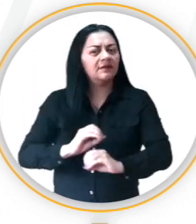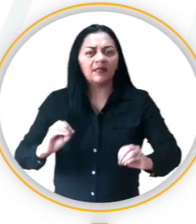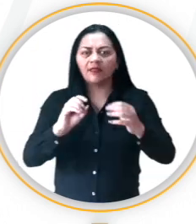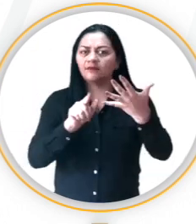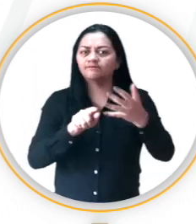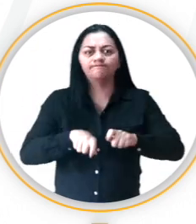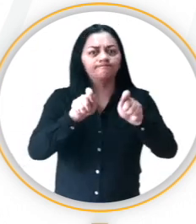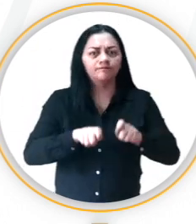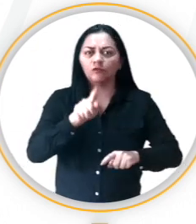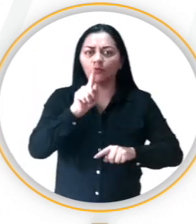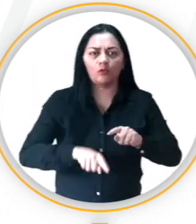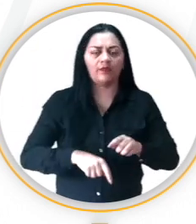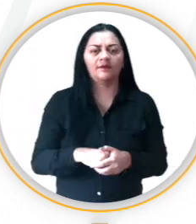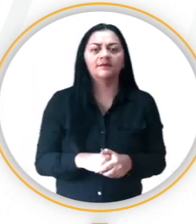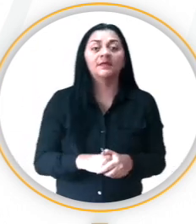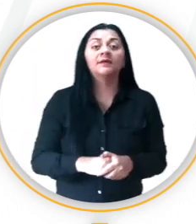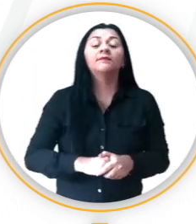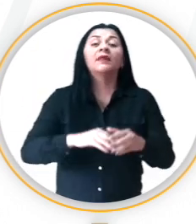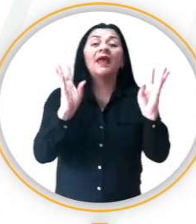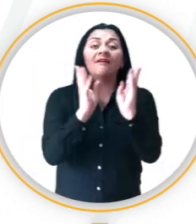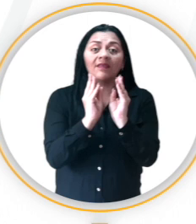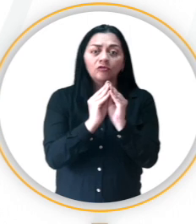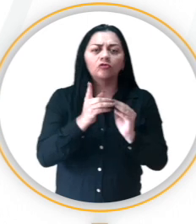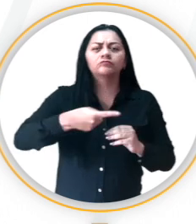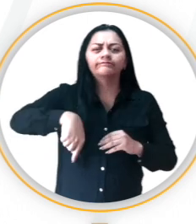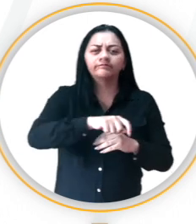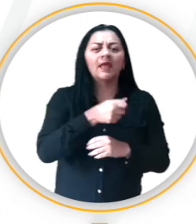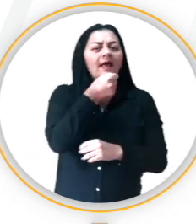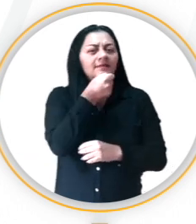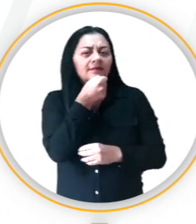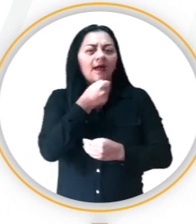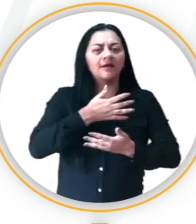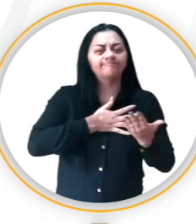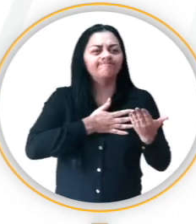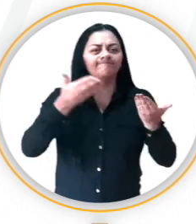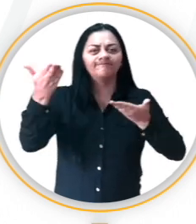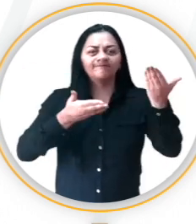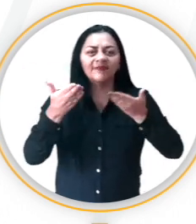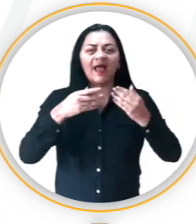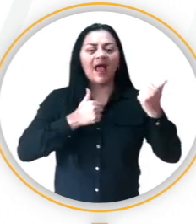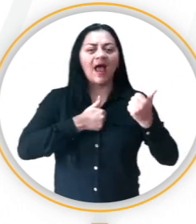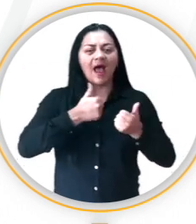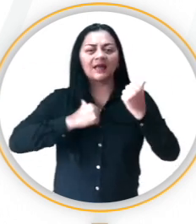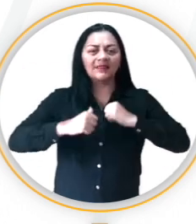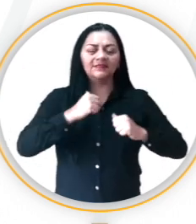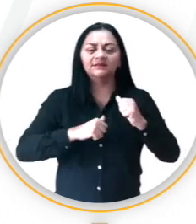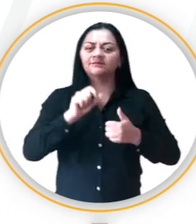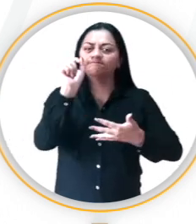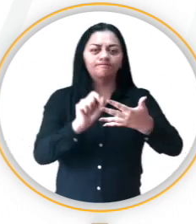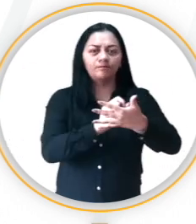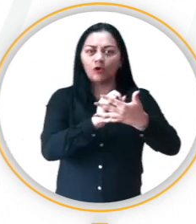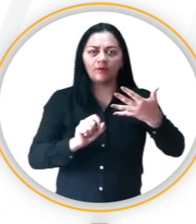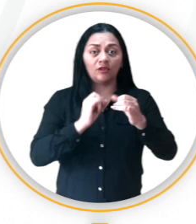vallas publicitarias y cualquier otro medio de comunicación. La realización de eventos con artistas internacionales por parte de las instituciones